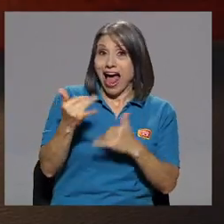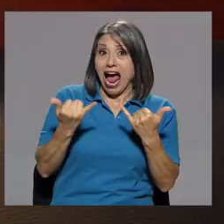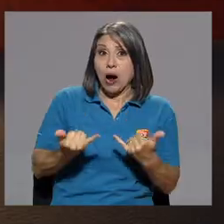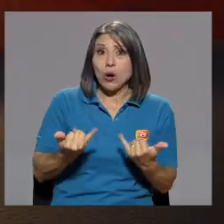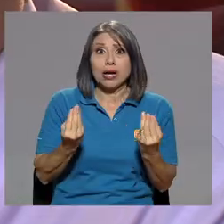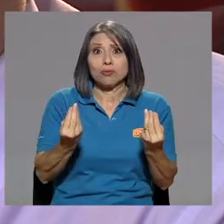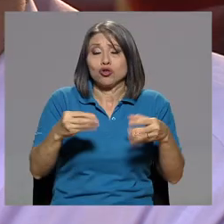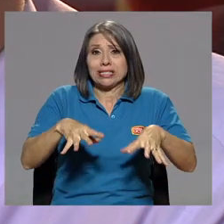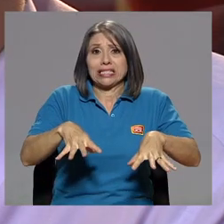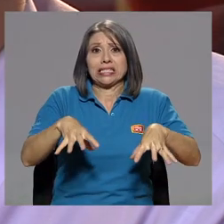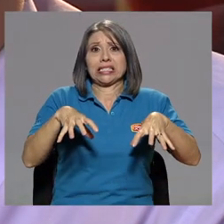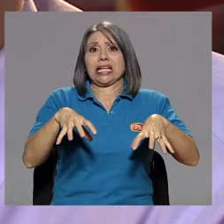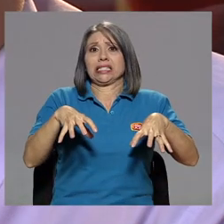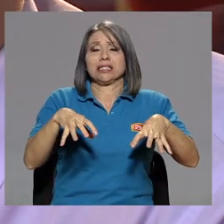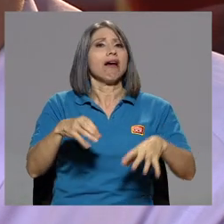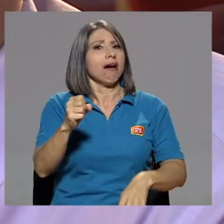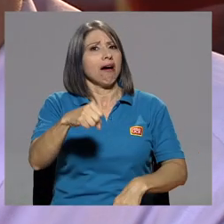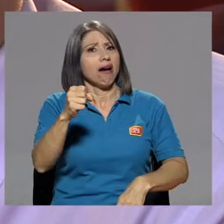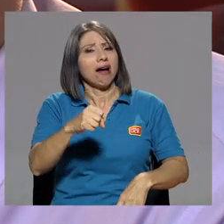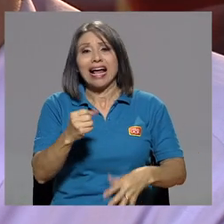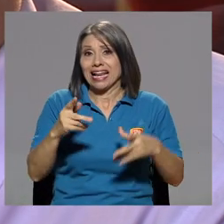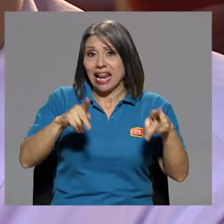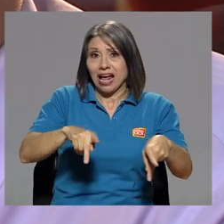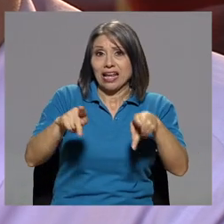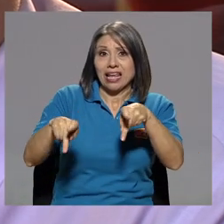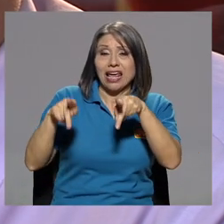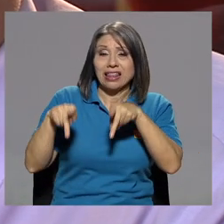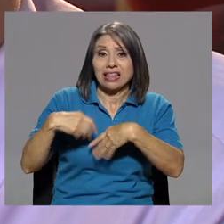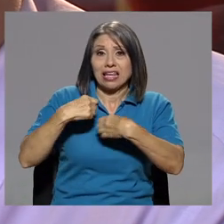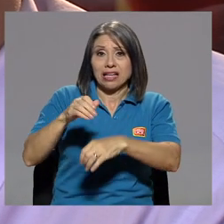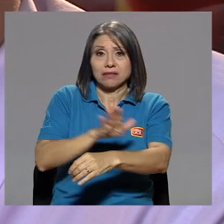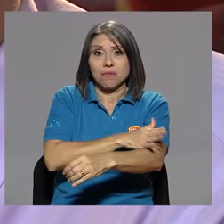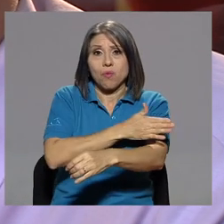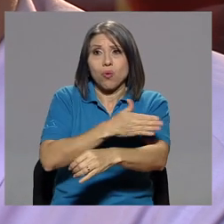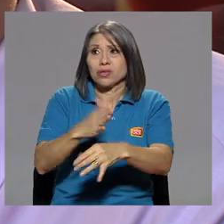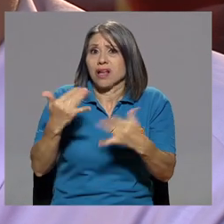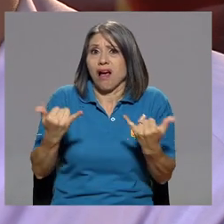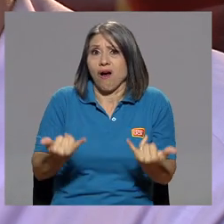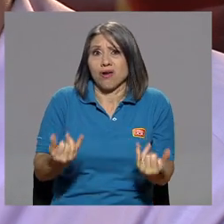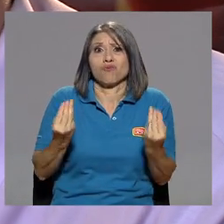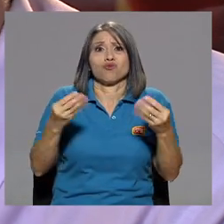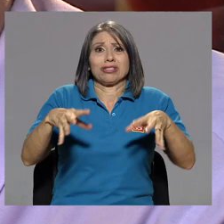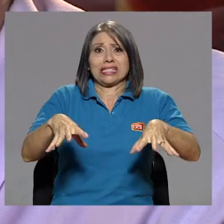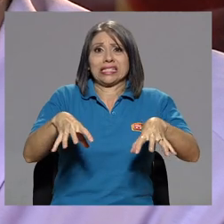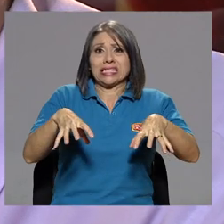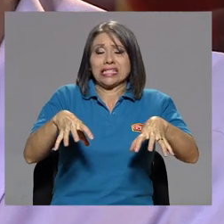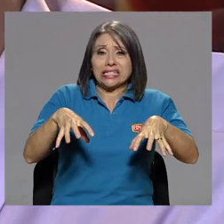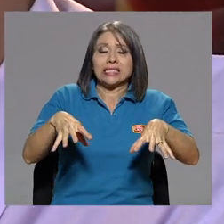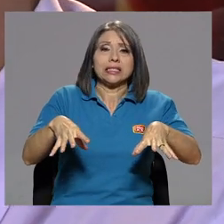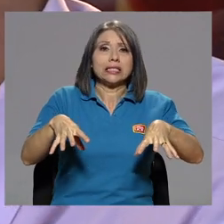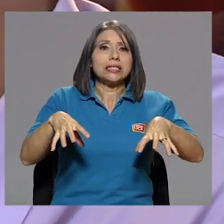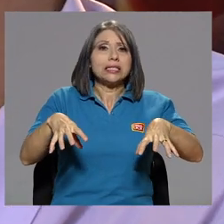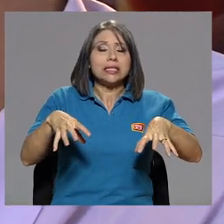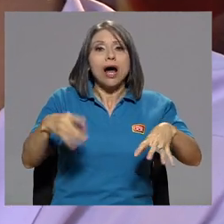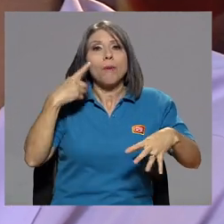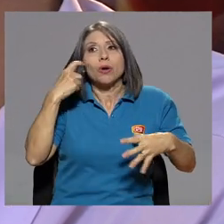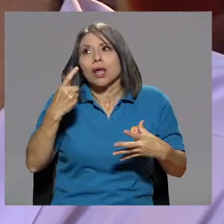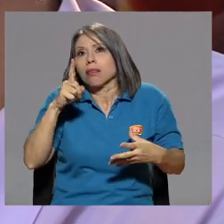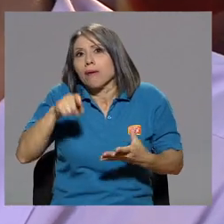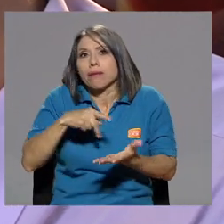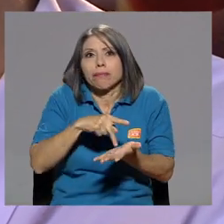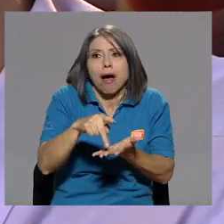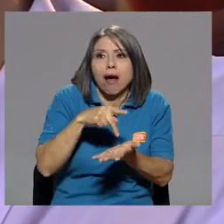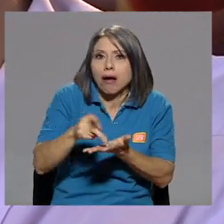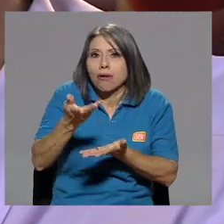llenos de estrés. Todo el mundo. La gente que hace música padece mucho de eso también porque encima están las